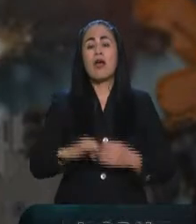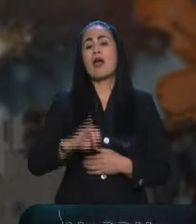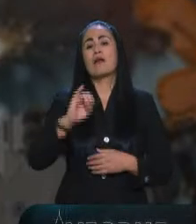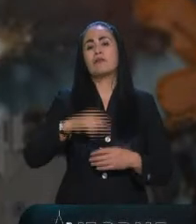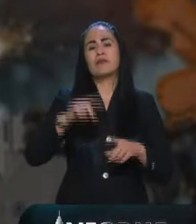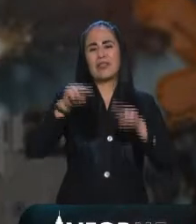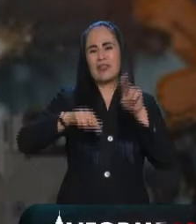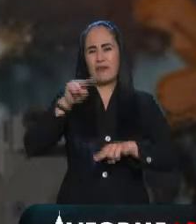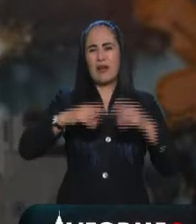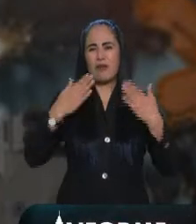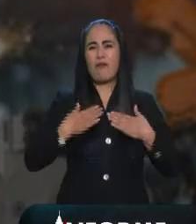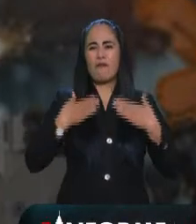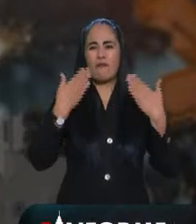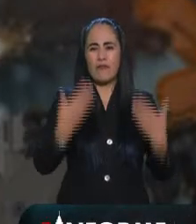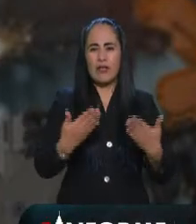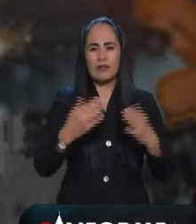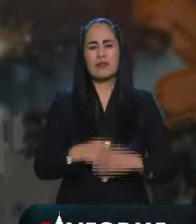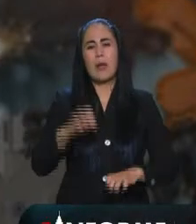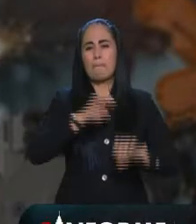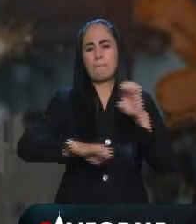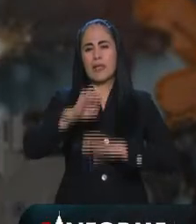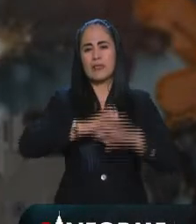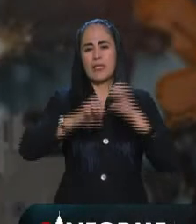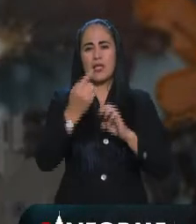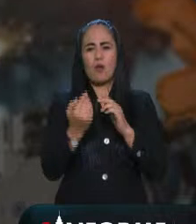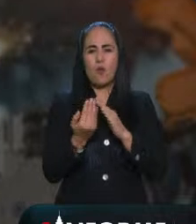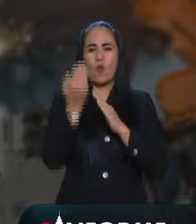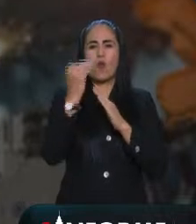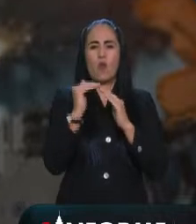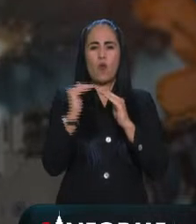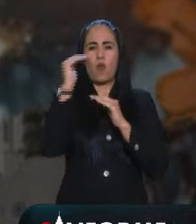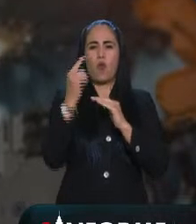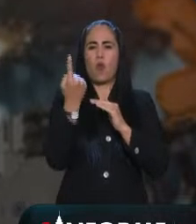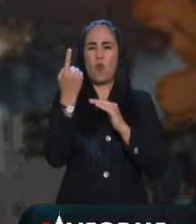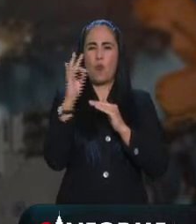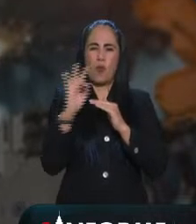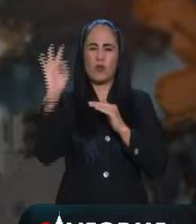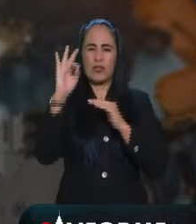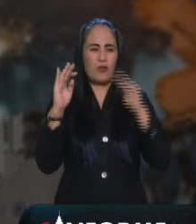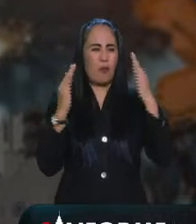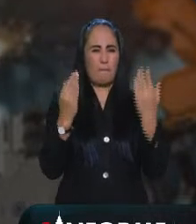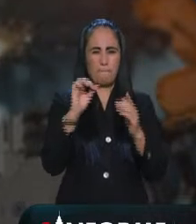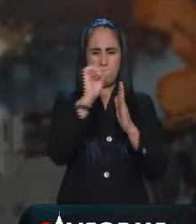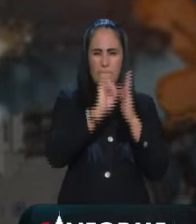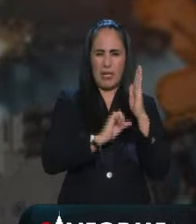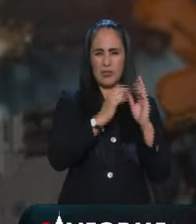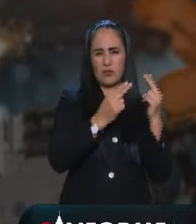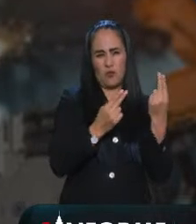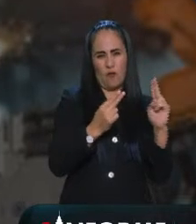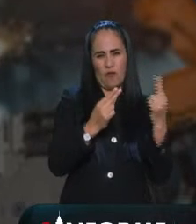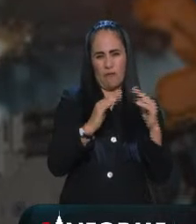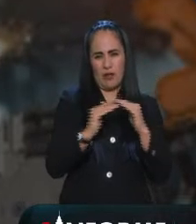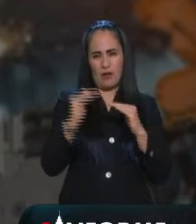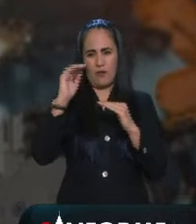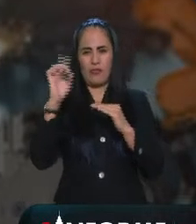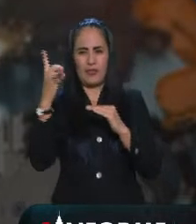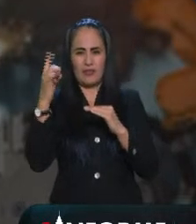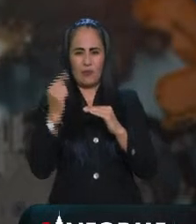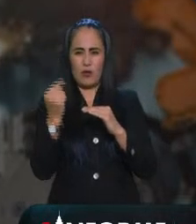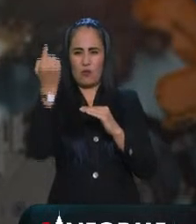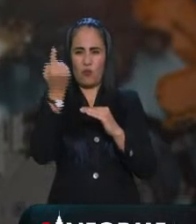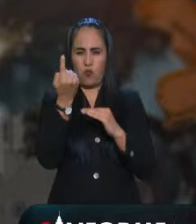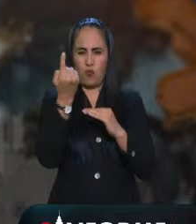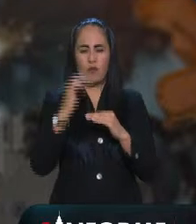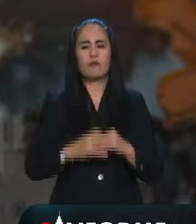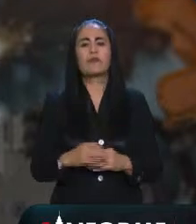manufactureras creció 0.1% en diciembre respecto a noviembre en tanto la confianza del sector de construcción creció